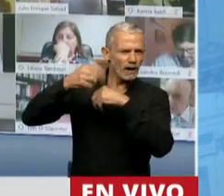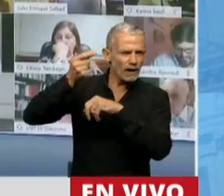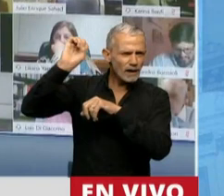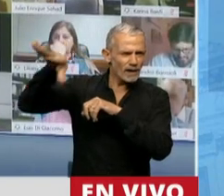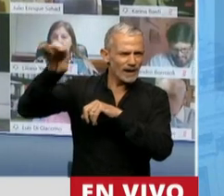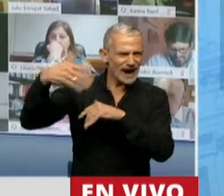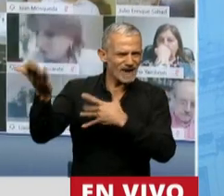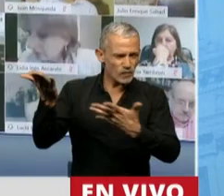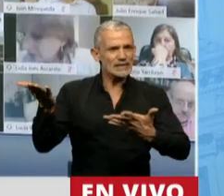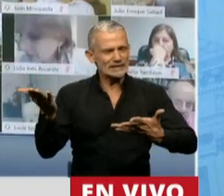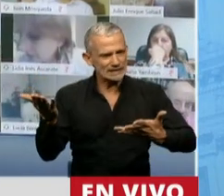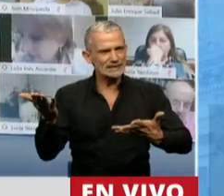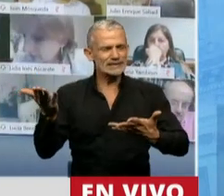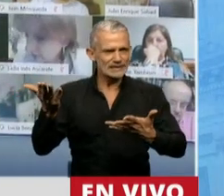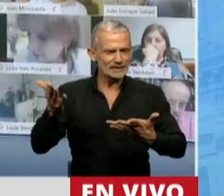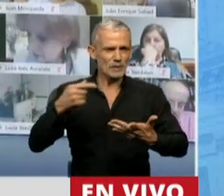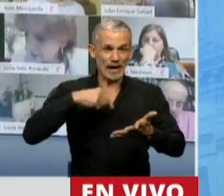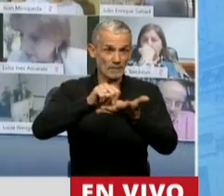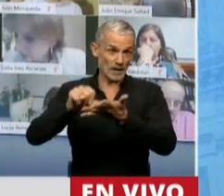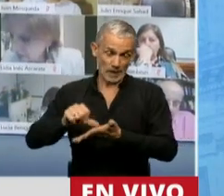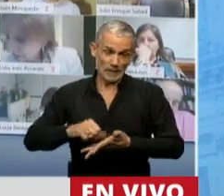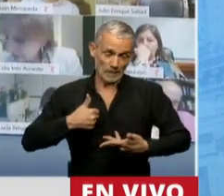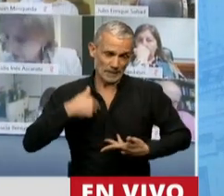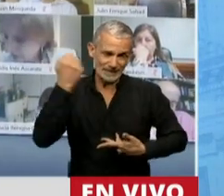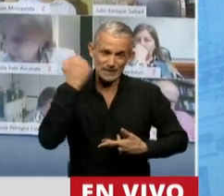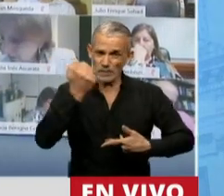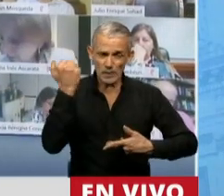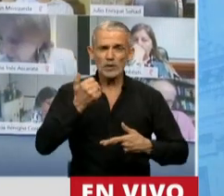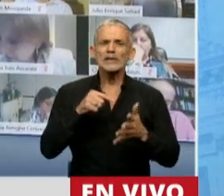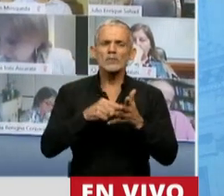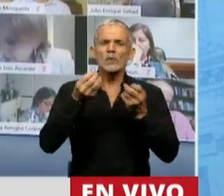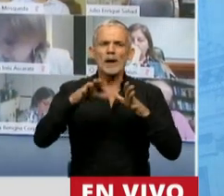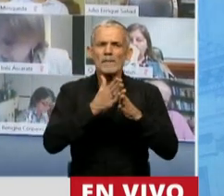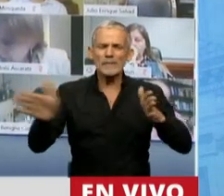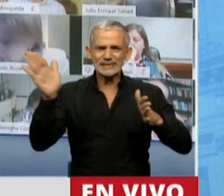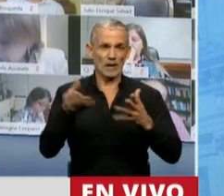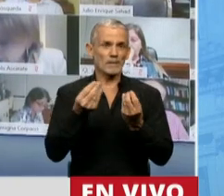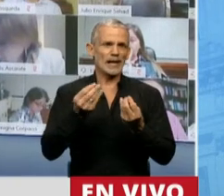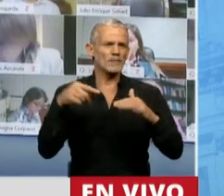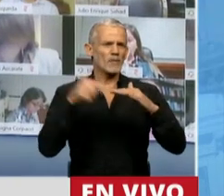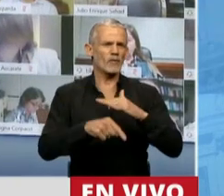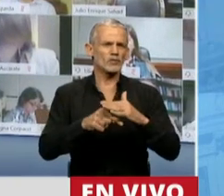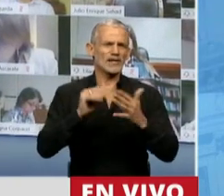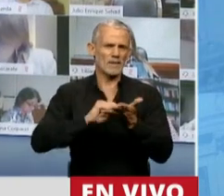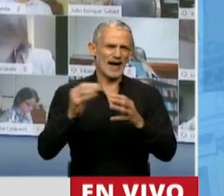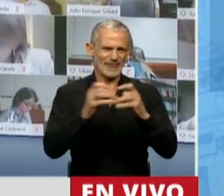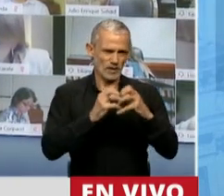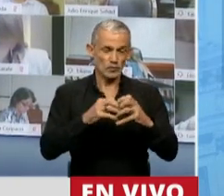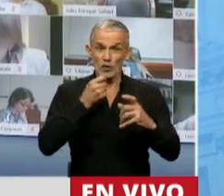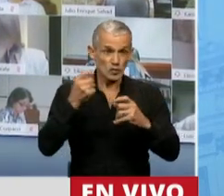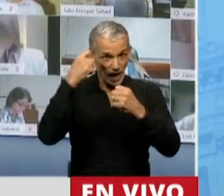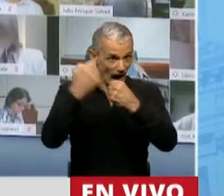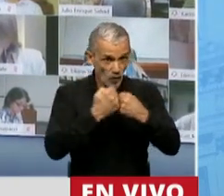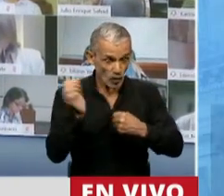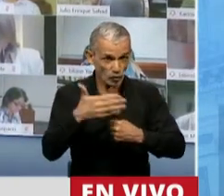para cada uno de nuestros países. Me parece que es un buen punto de partida para profundizar otro debate. Si estamos de